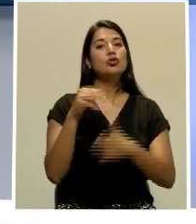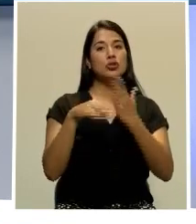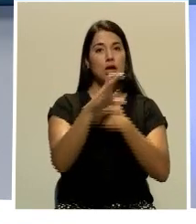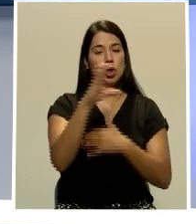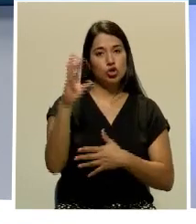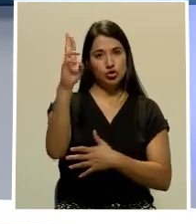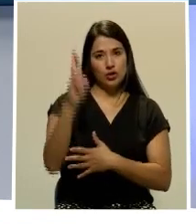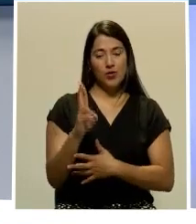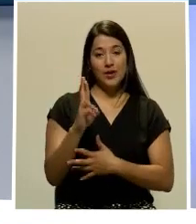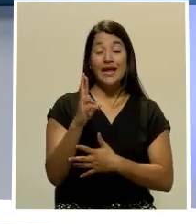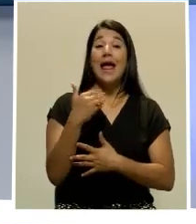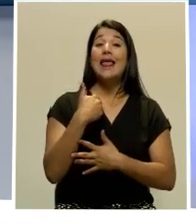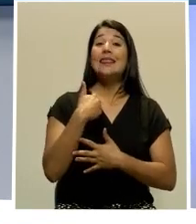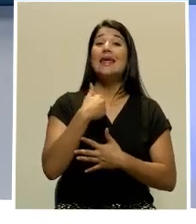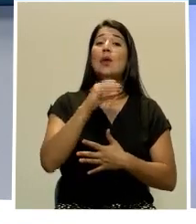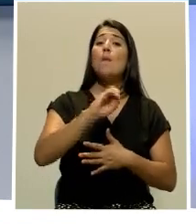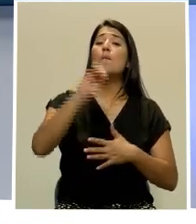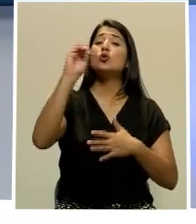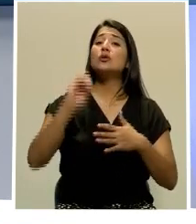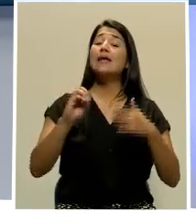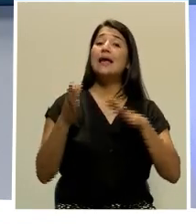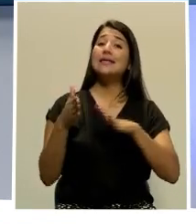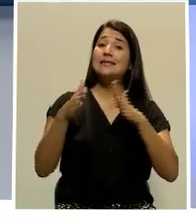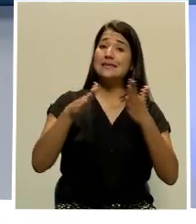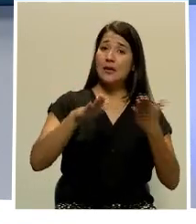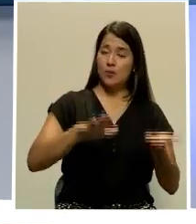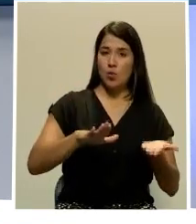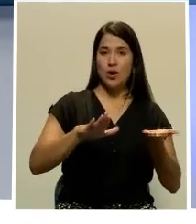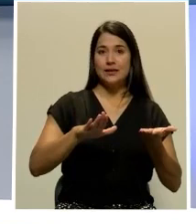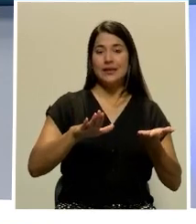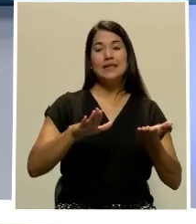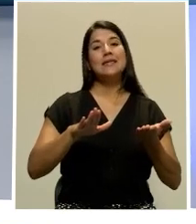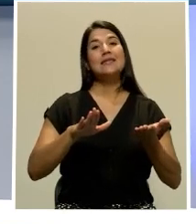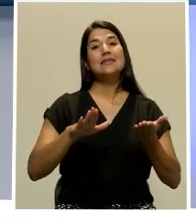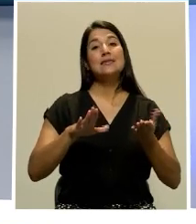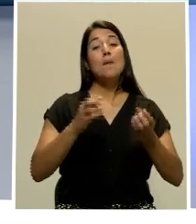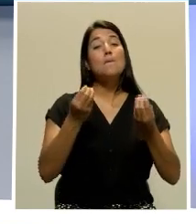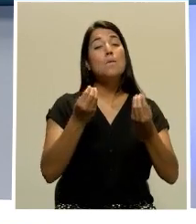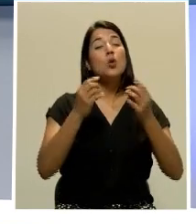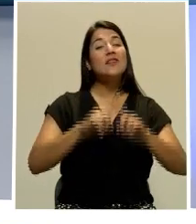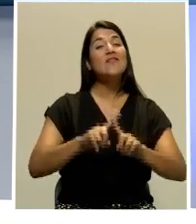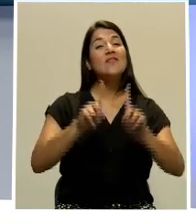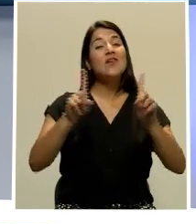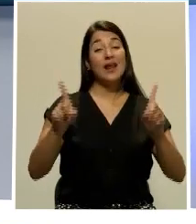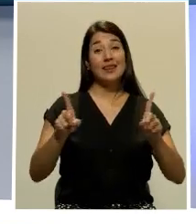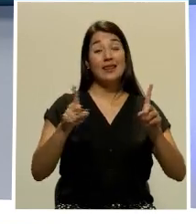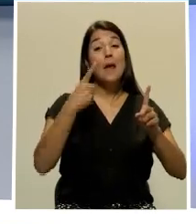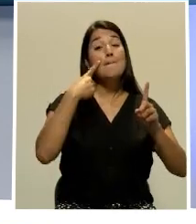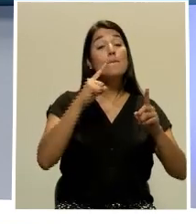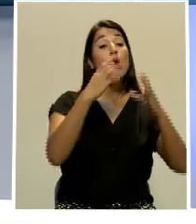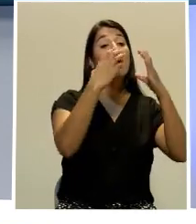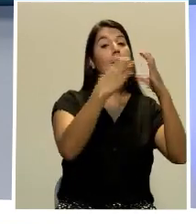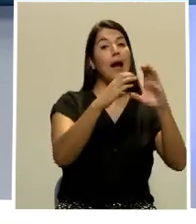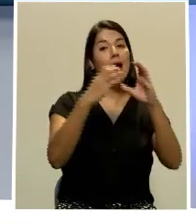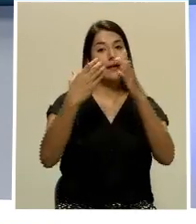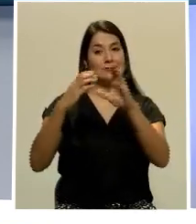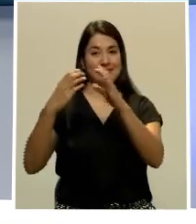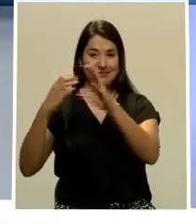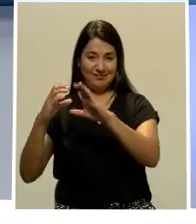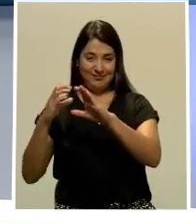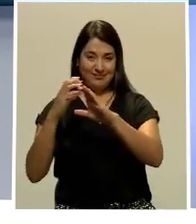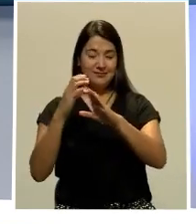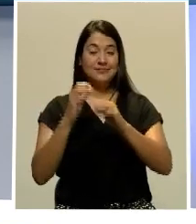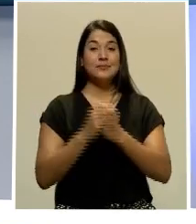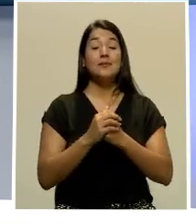Rica tiene una letalidad muy diferenciada según las edades de las personas contagiadas y que el